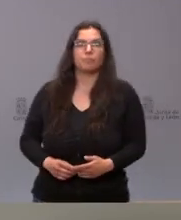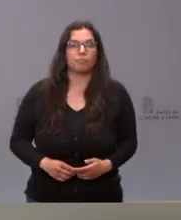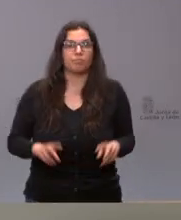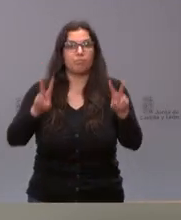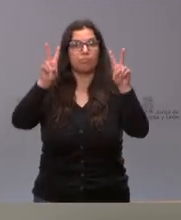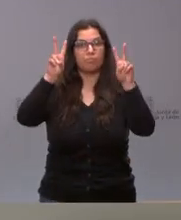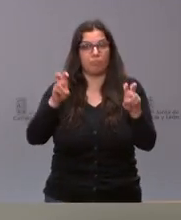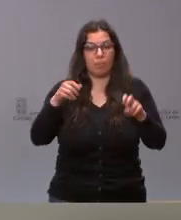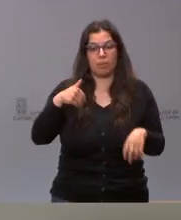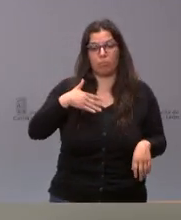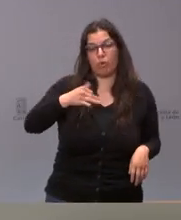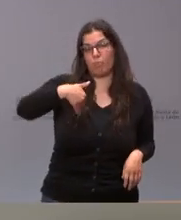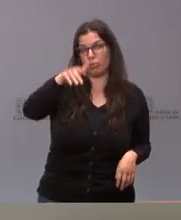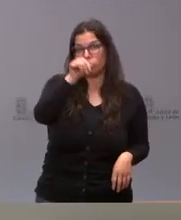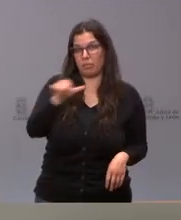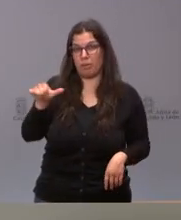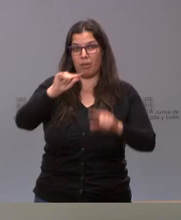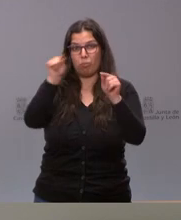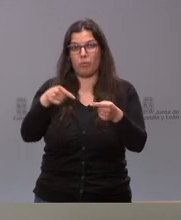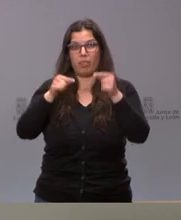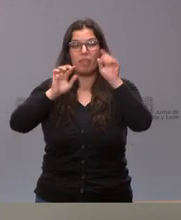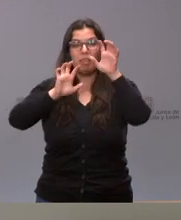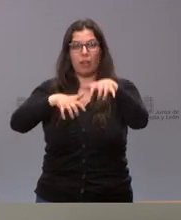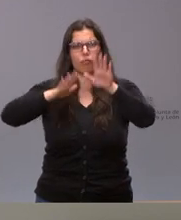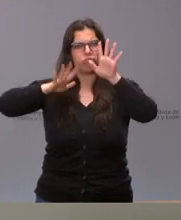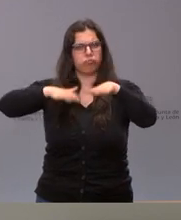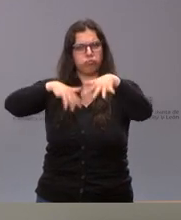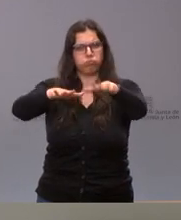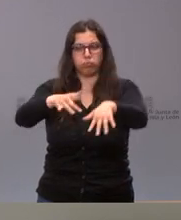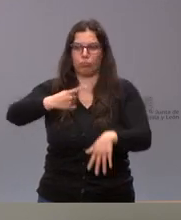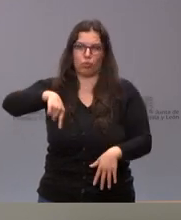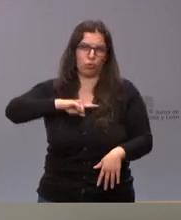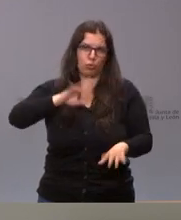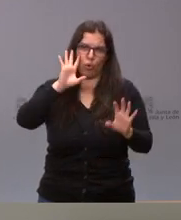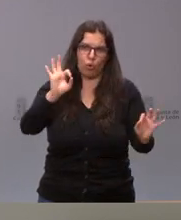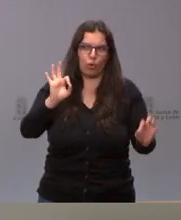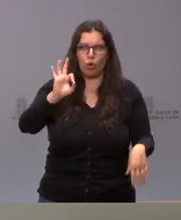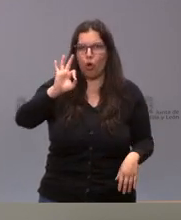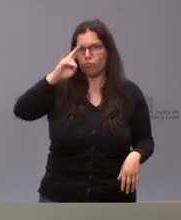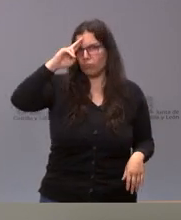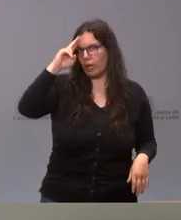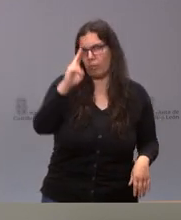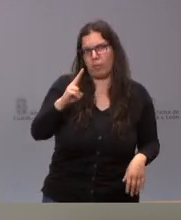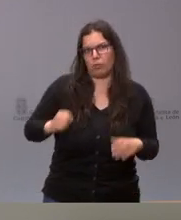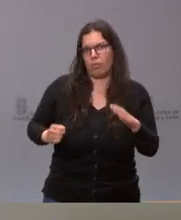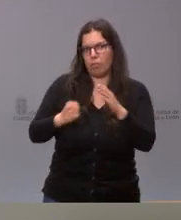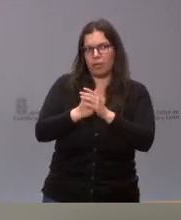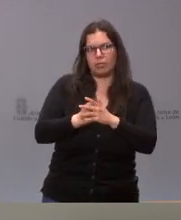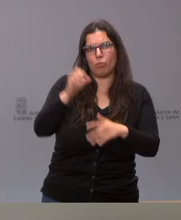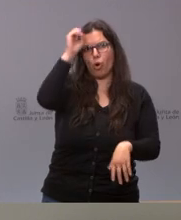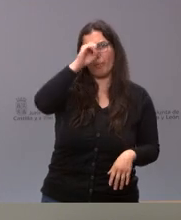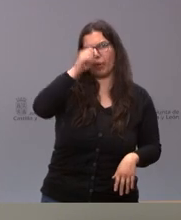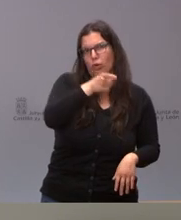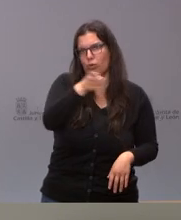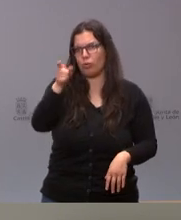podría haber la próxima semana en León nosotros naturalmente somos muy respetuosos con cualquier tipo de opinión que puedan realizar los ciudadanos lo que sí decimos